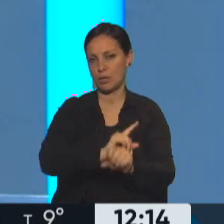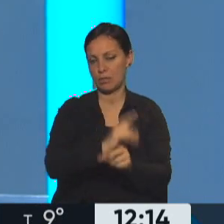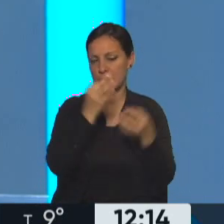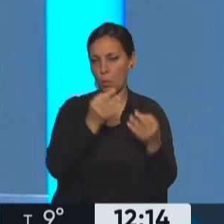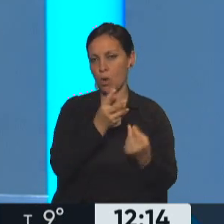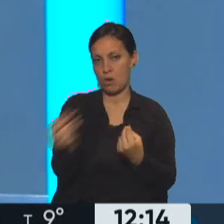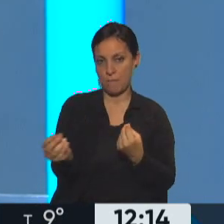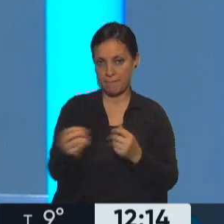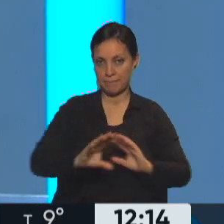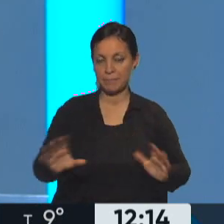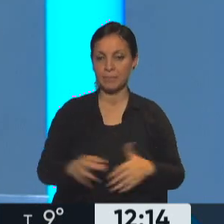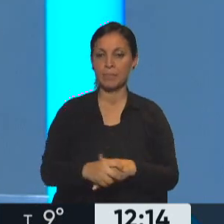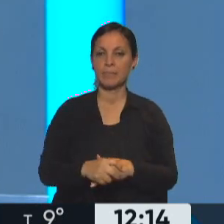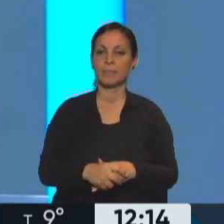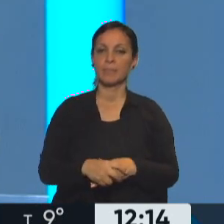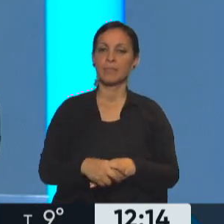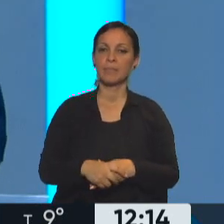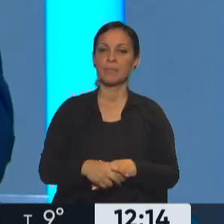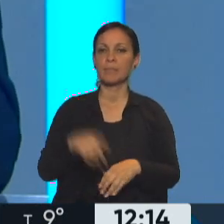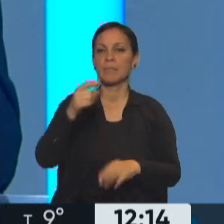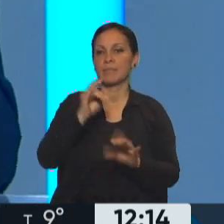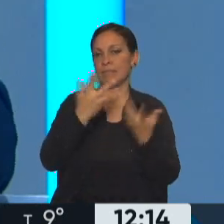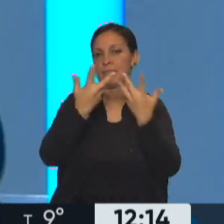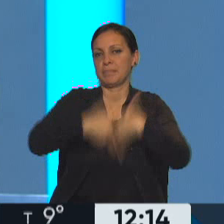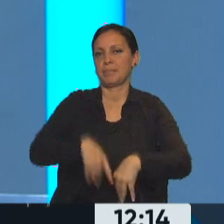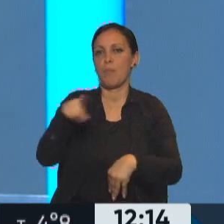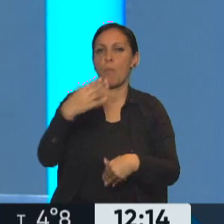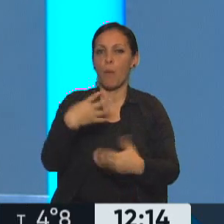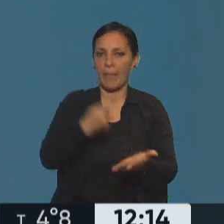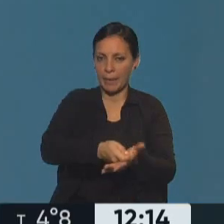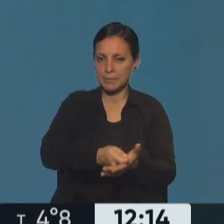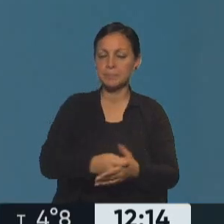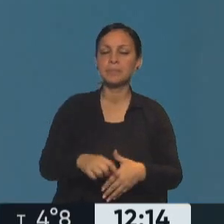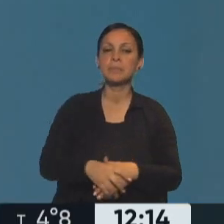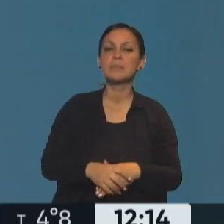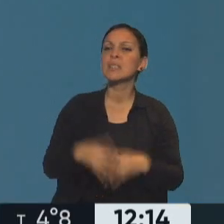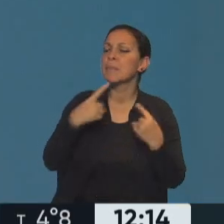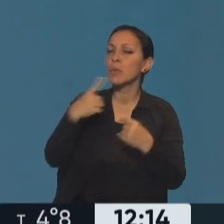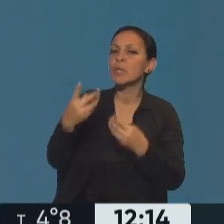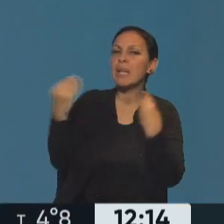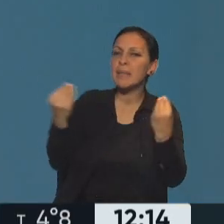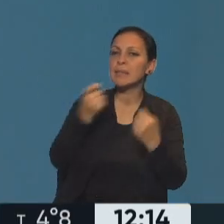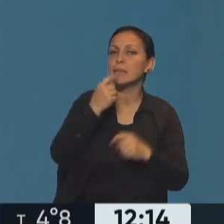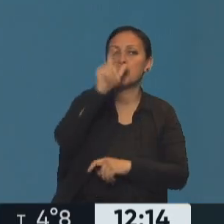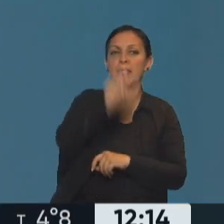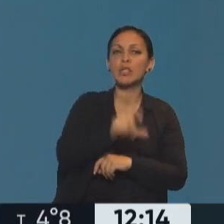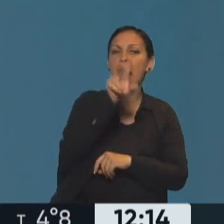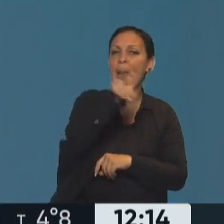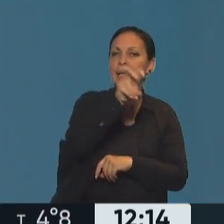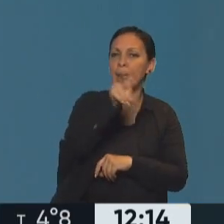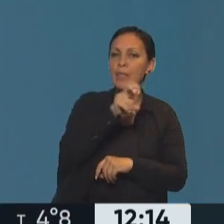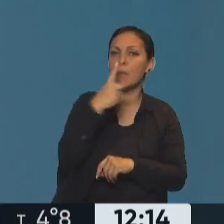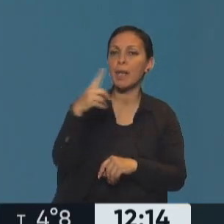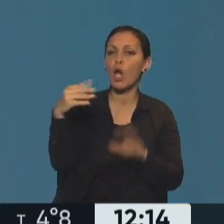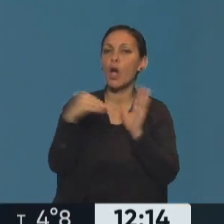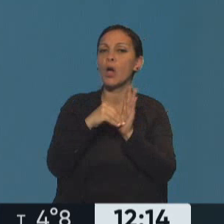de ingresos como para poder soportar el total de la tarifa. Raúl, ¿qué va a pasar con aquellas personas que están alquilando y el servicio no viene a